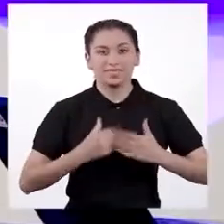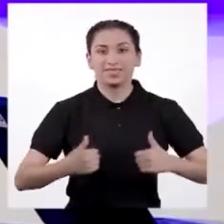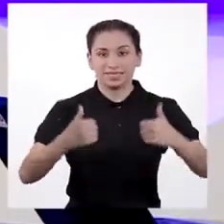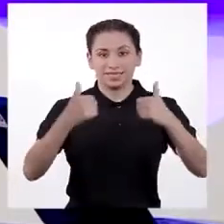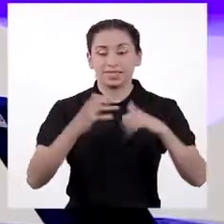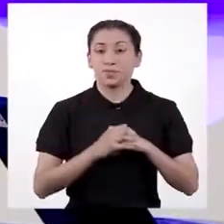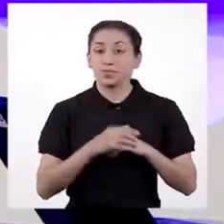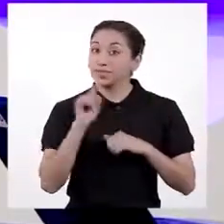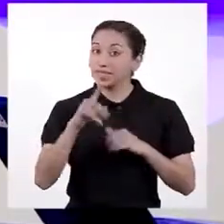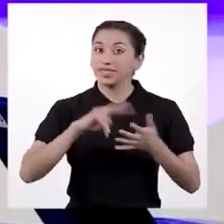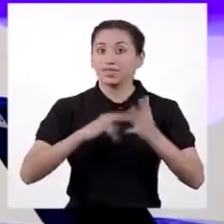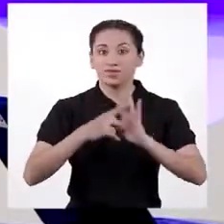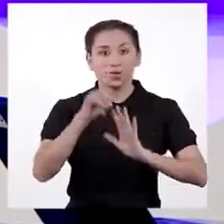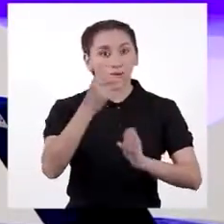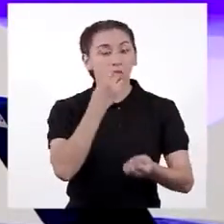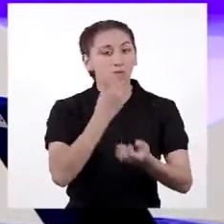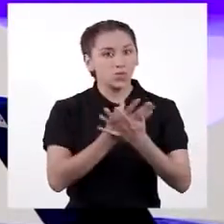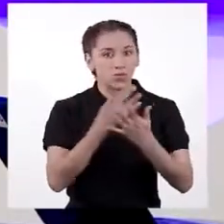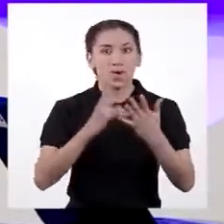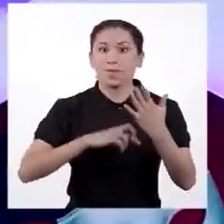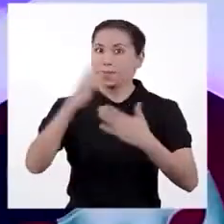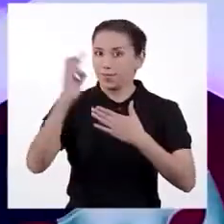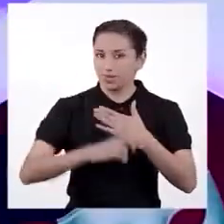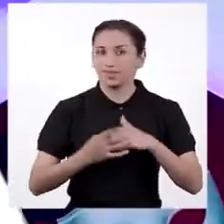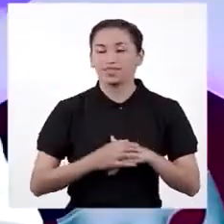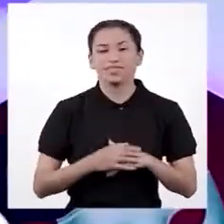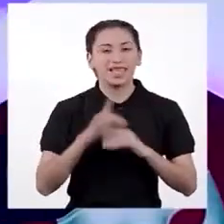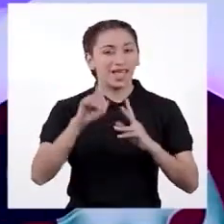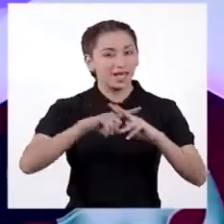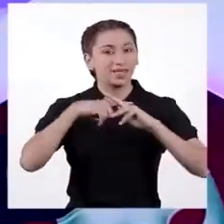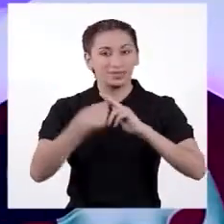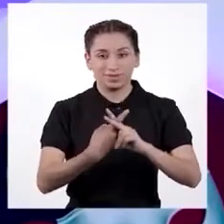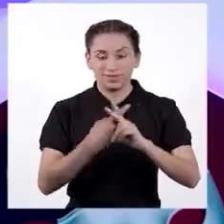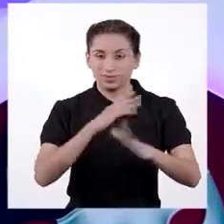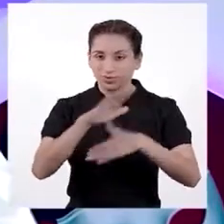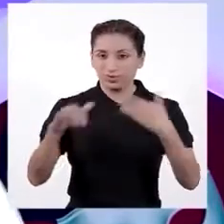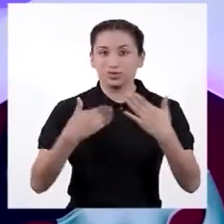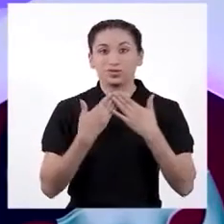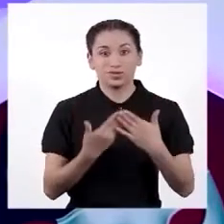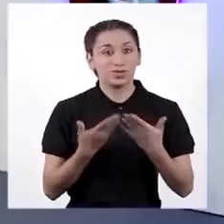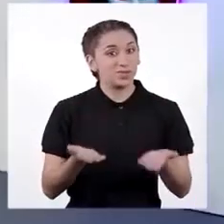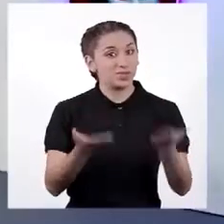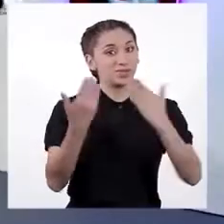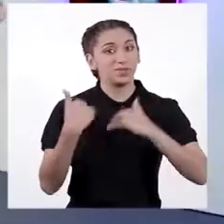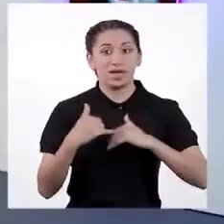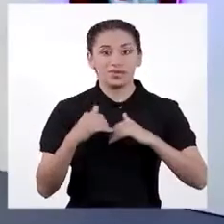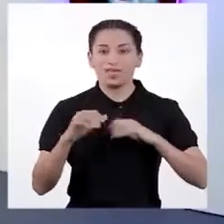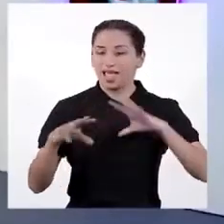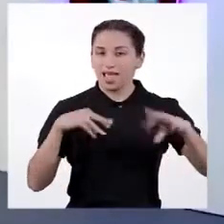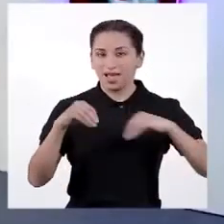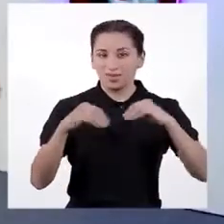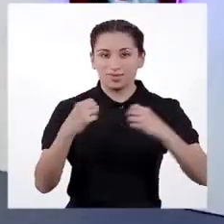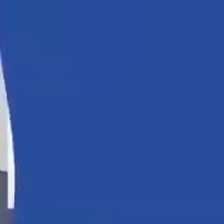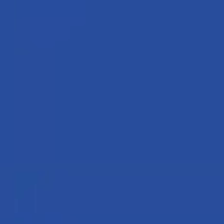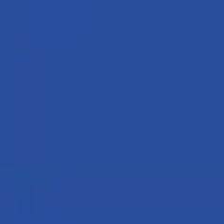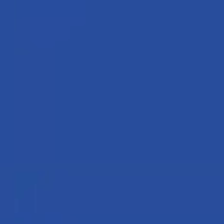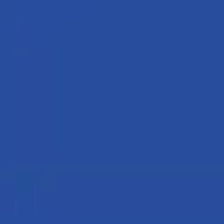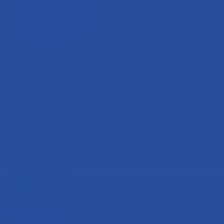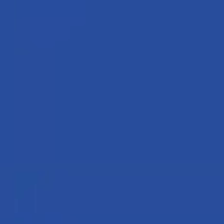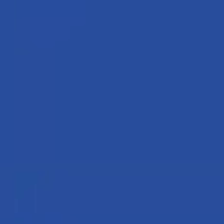Eso suena a un muy buen plan. Entonces, empecemos con todo. ¡Vamos con... ¡Activarte!